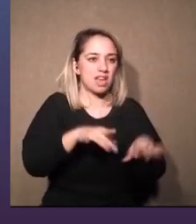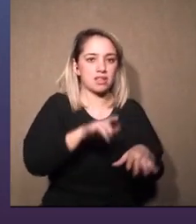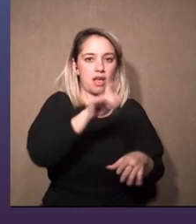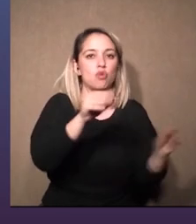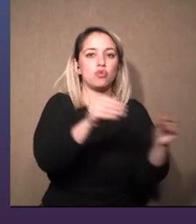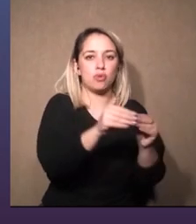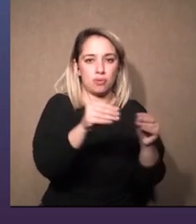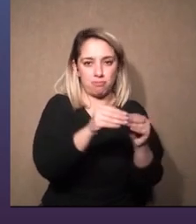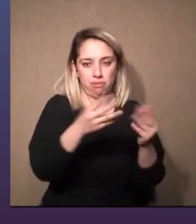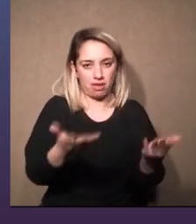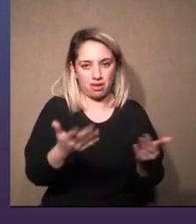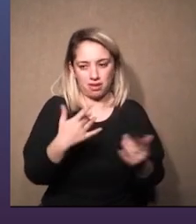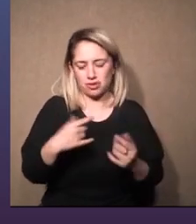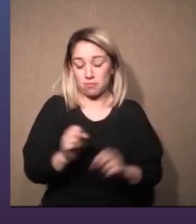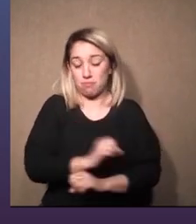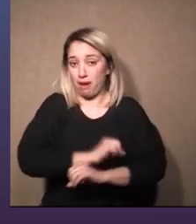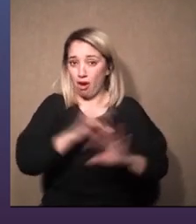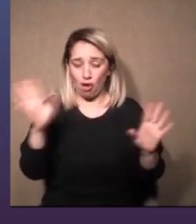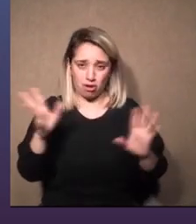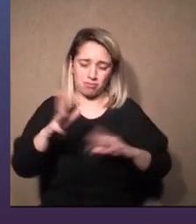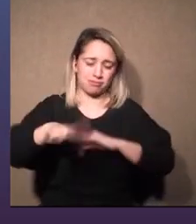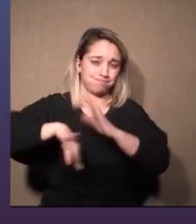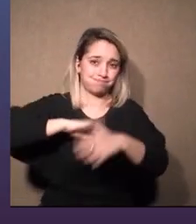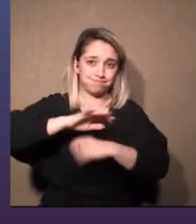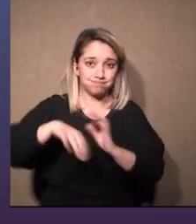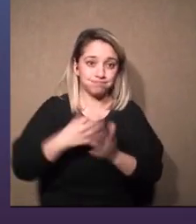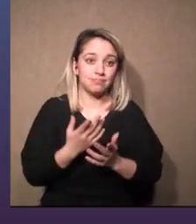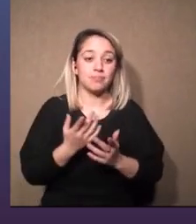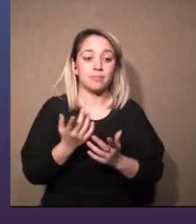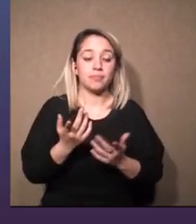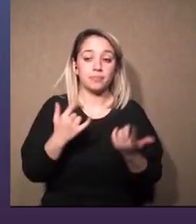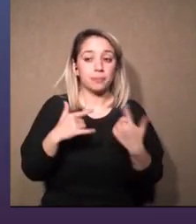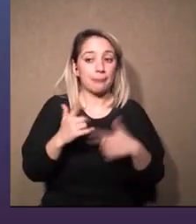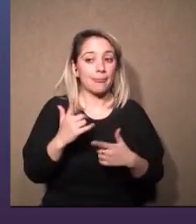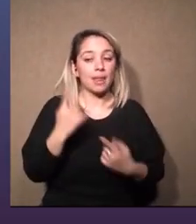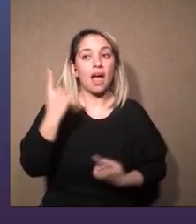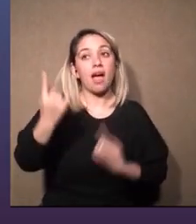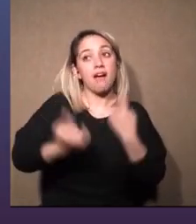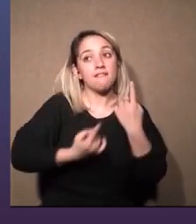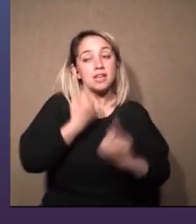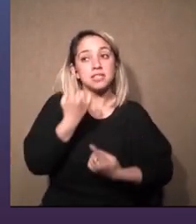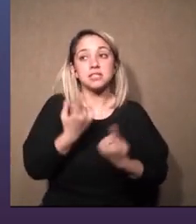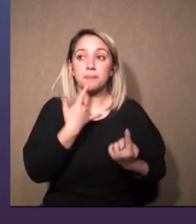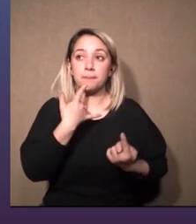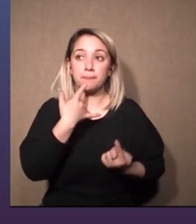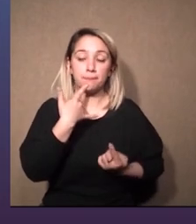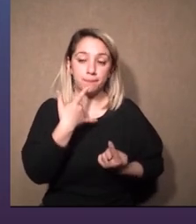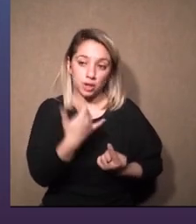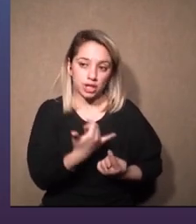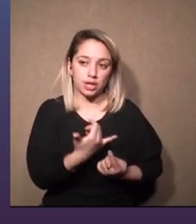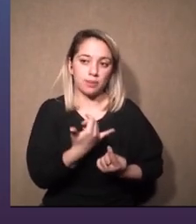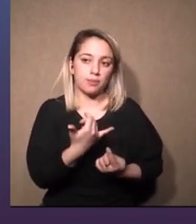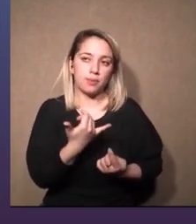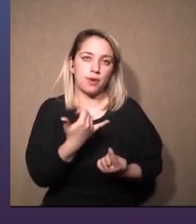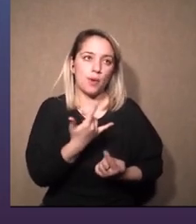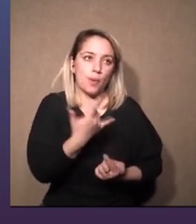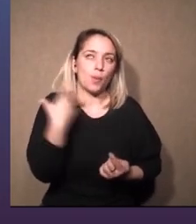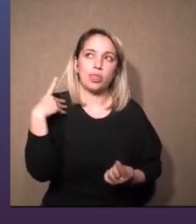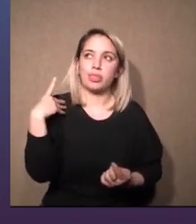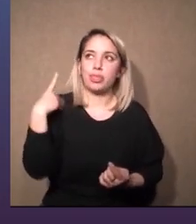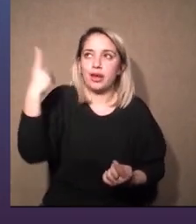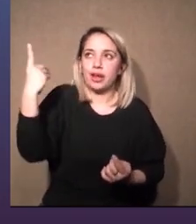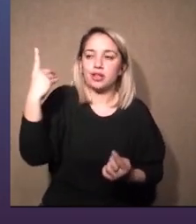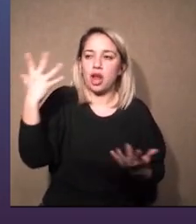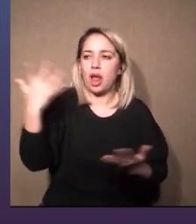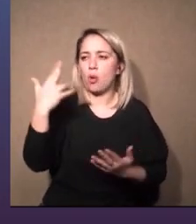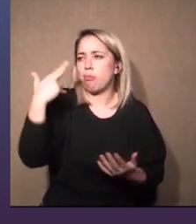y y que no sea peor y a veces bien uno puede notar que para un director o algo hay un